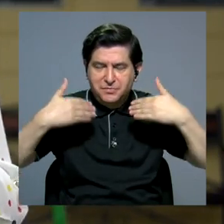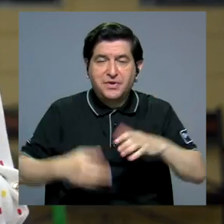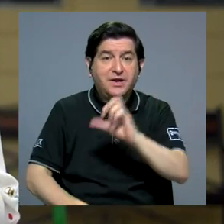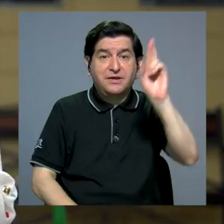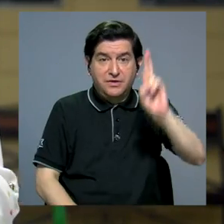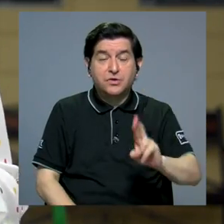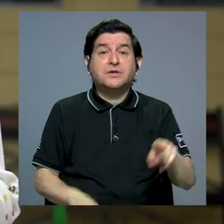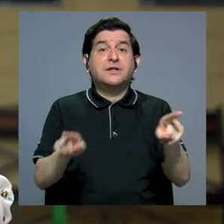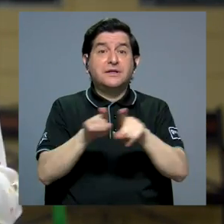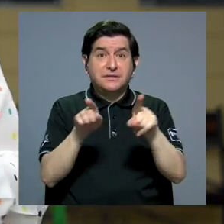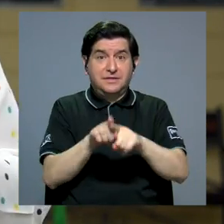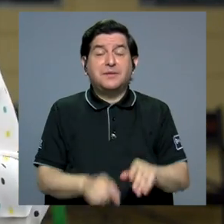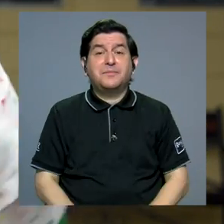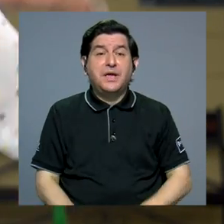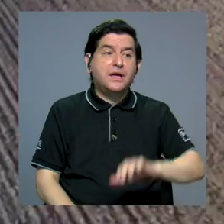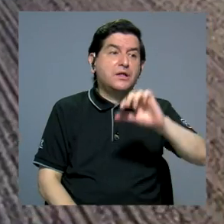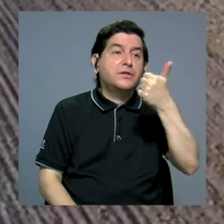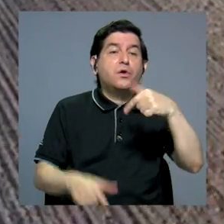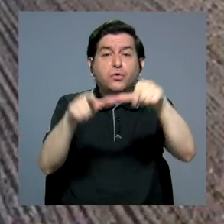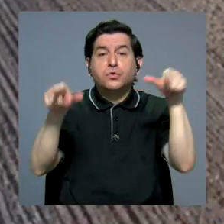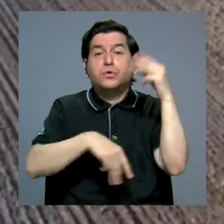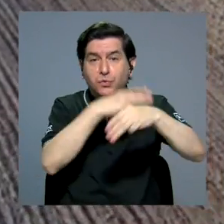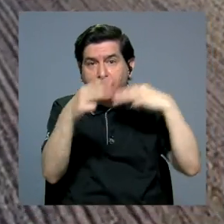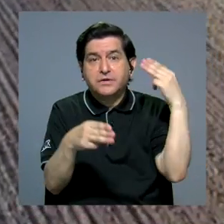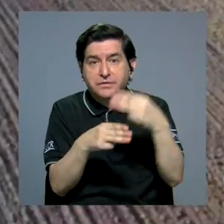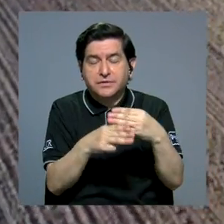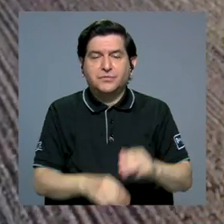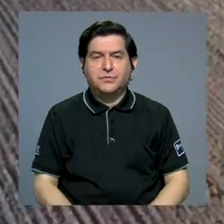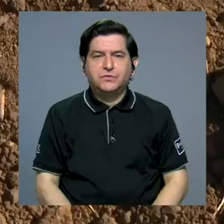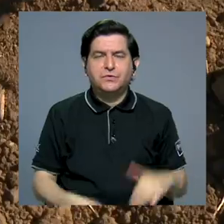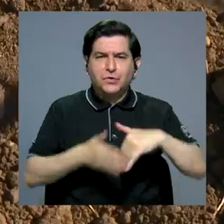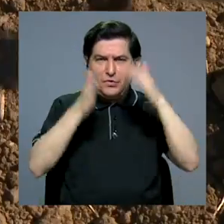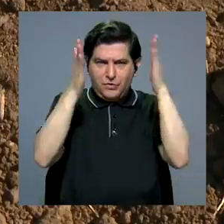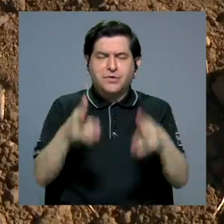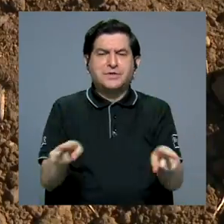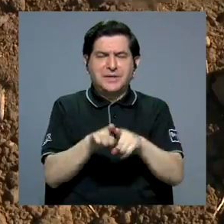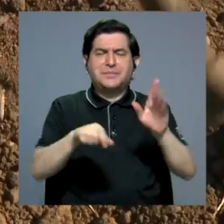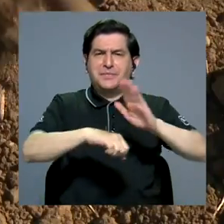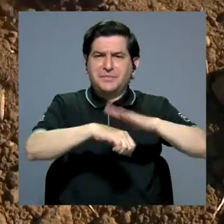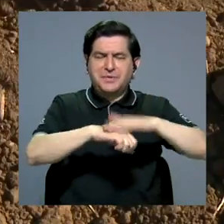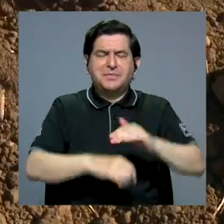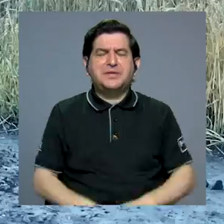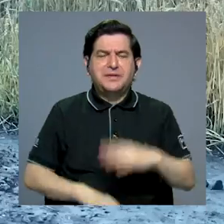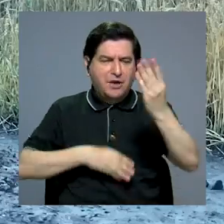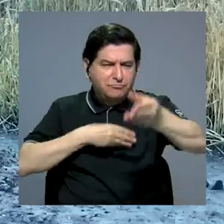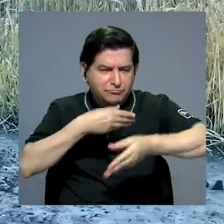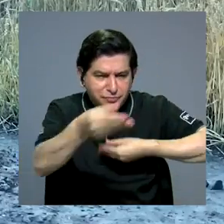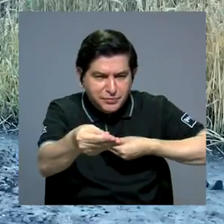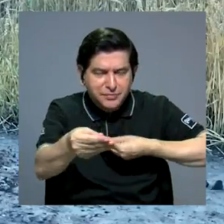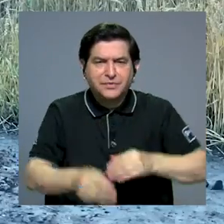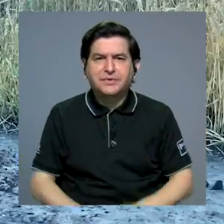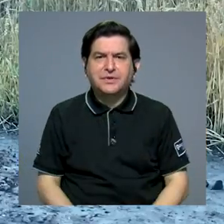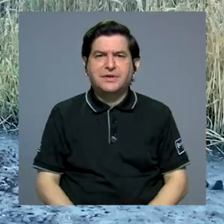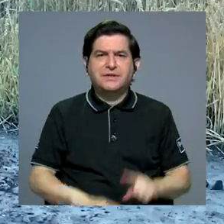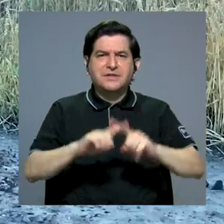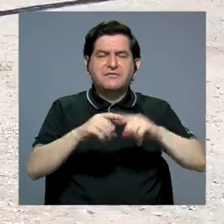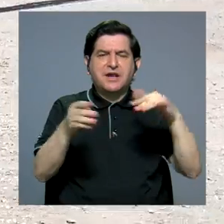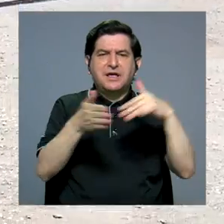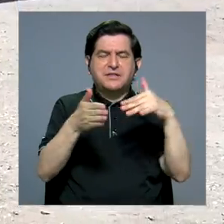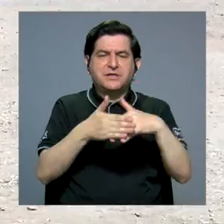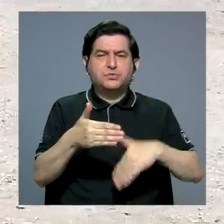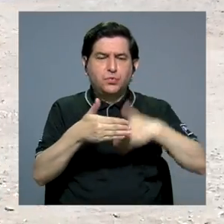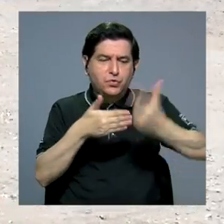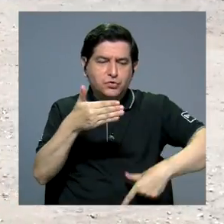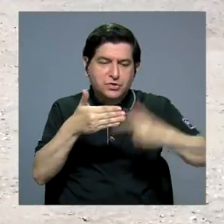trópico, que sería en Costa Rica, sino también a nivel de otras latitudes. Además, como estudiantes, permite el intercambio de